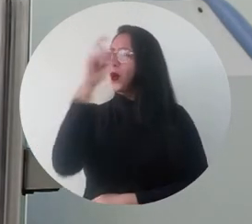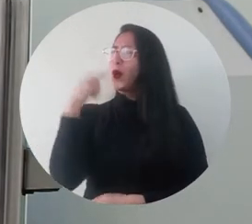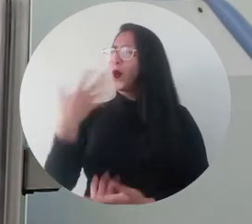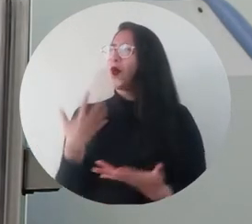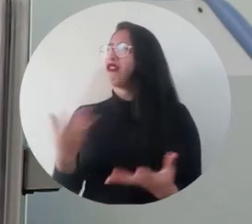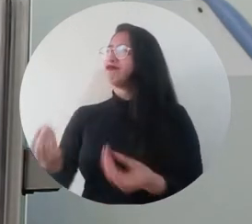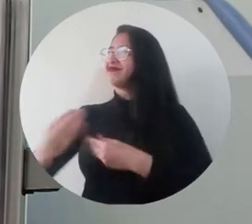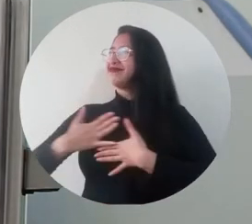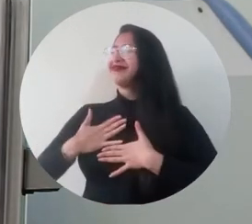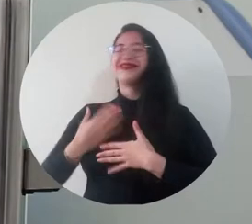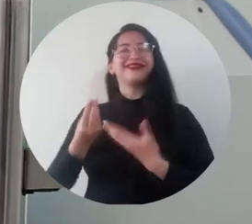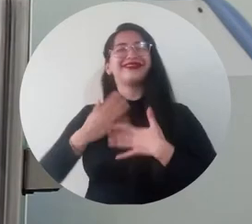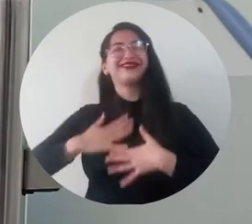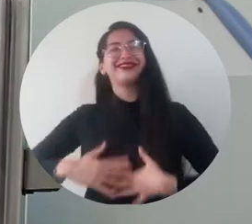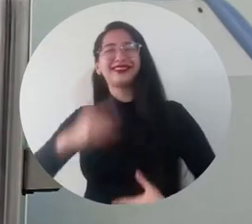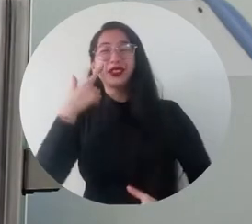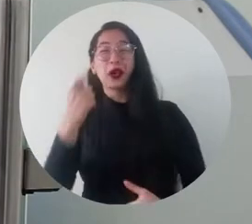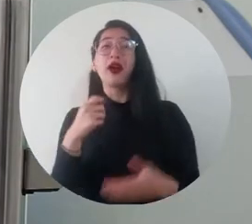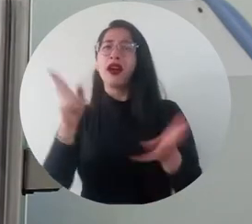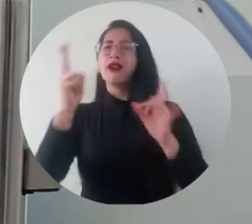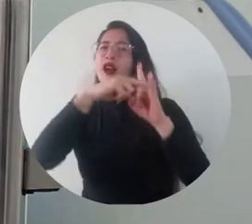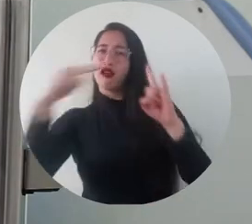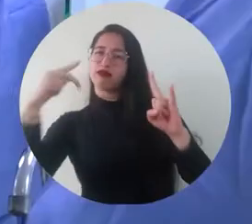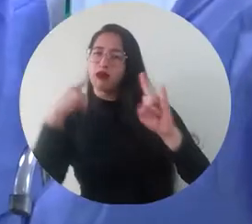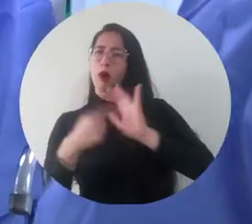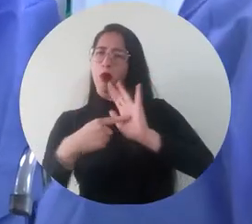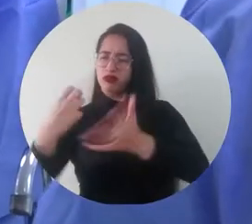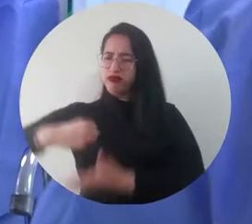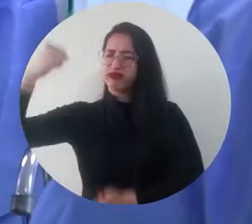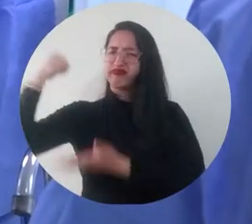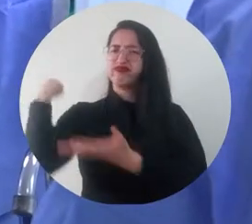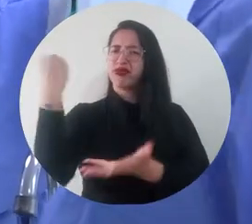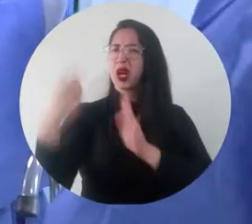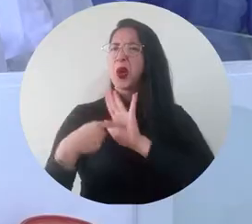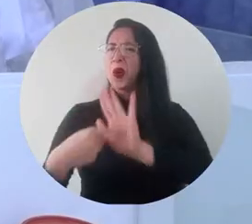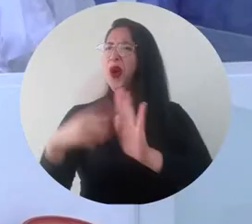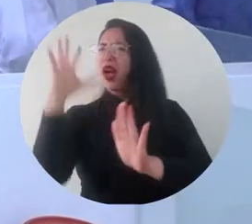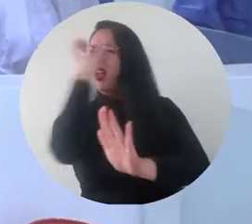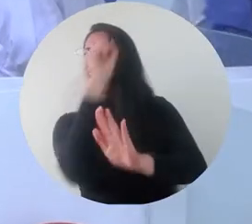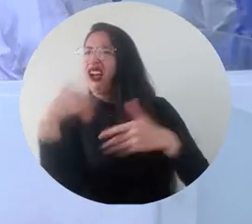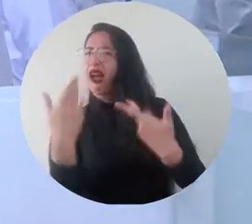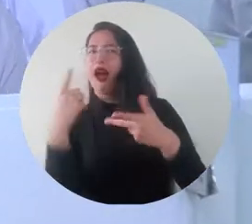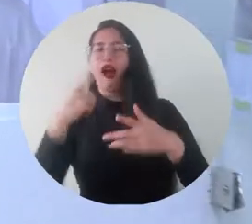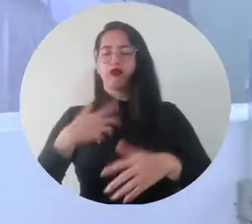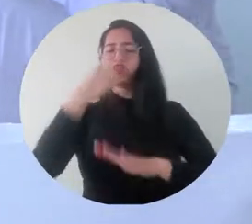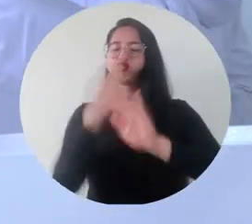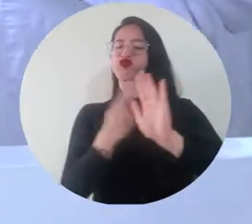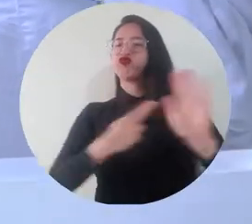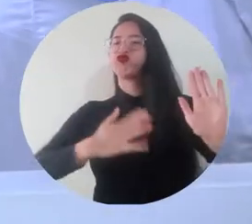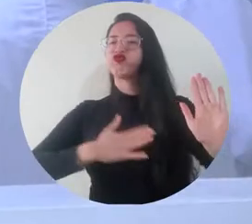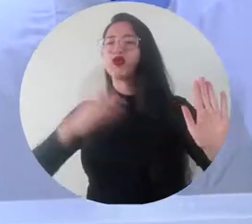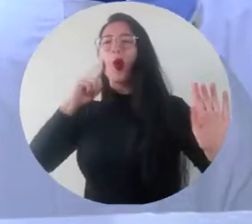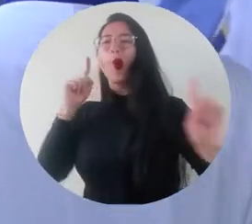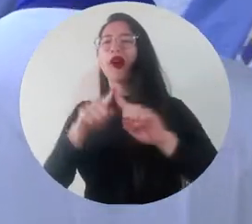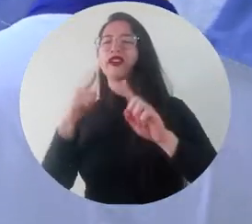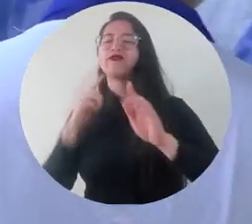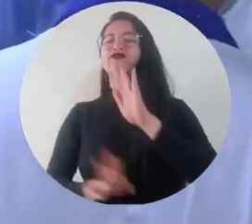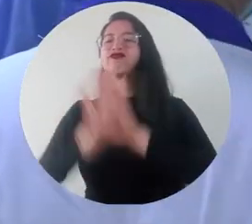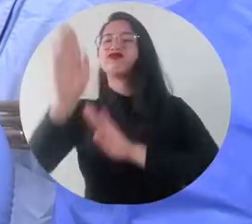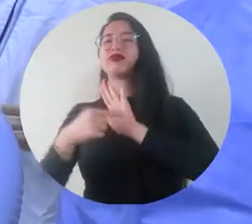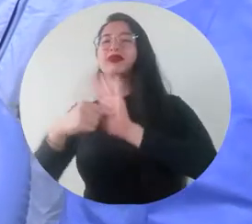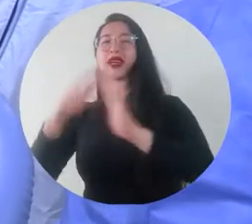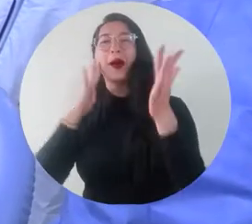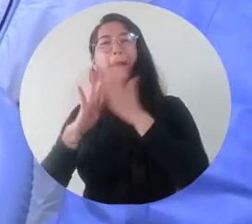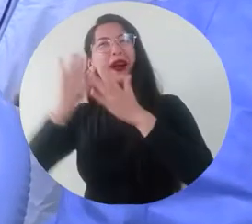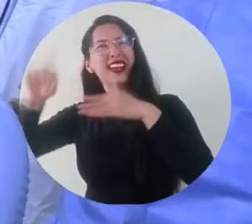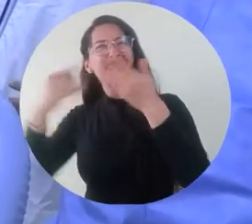dinámica que se sienten agradados Con esta entrega Uni Magdalena sigue avanzando en su compromiso con la sostenibilidad y la